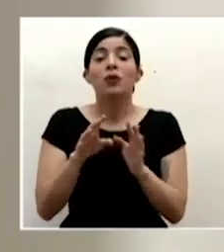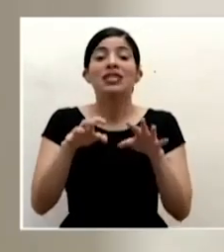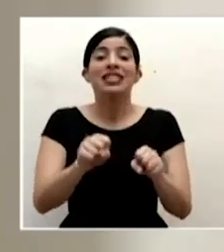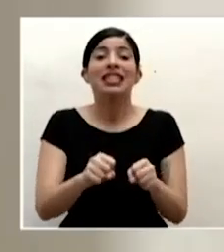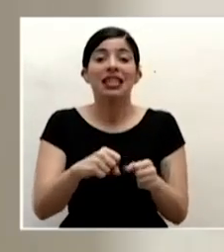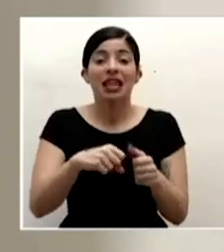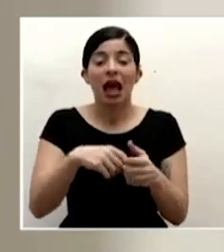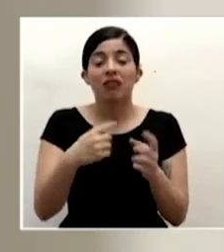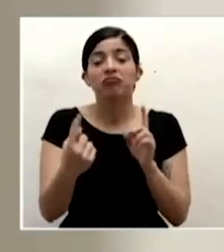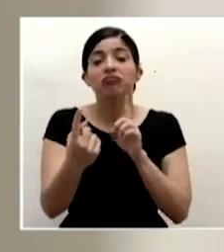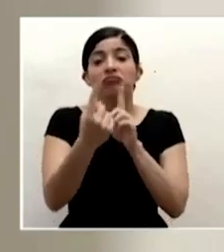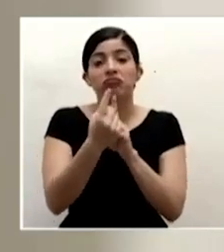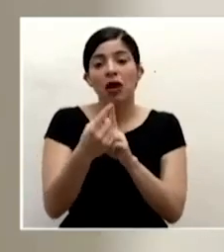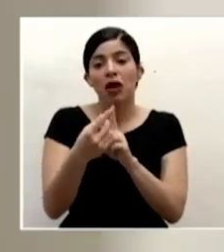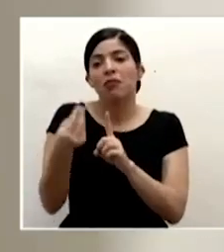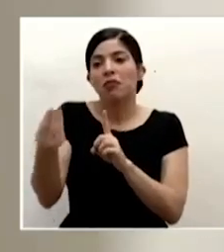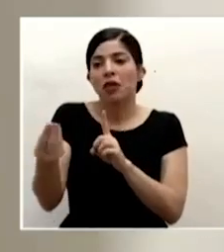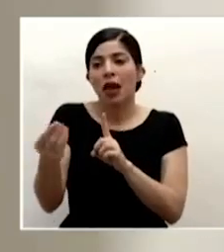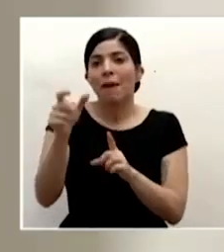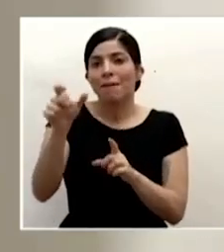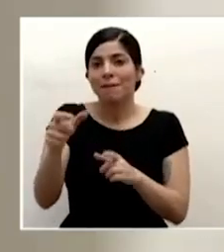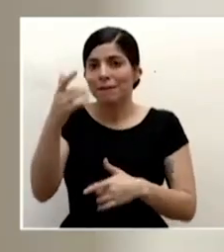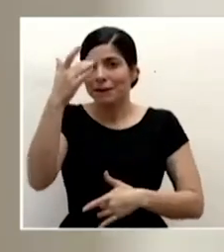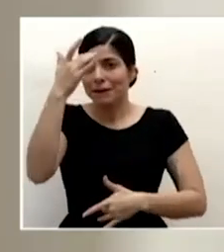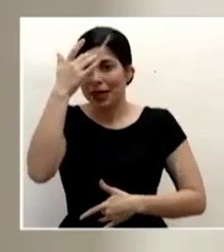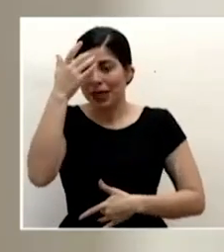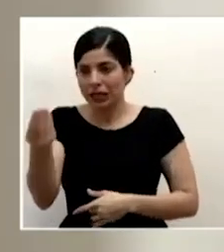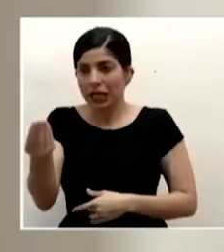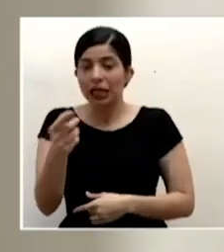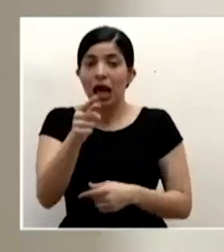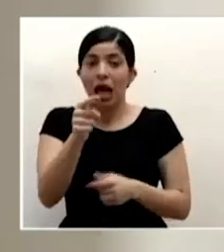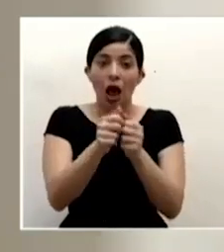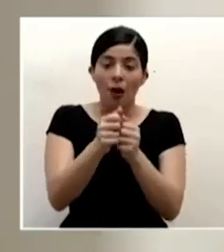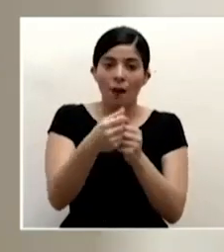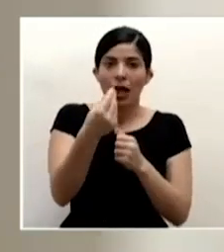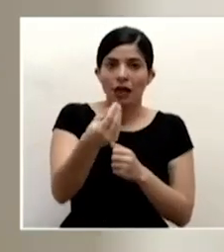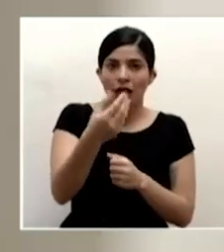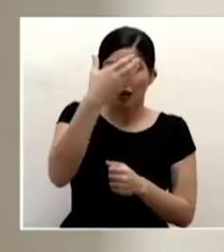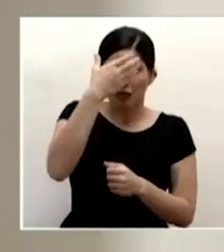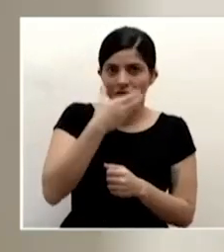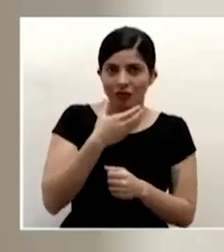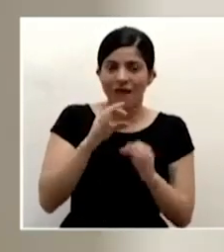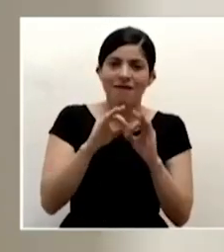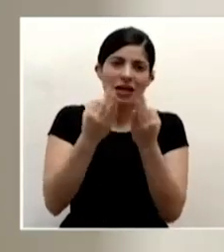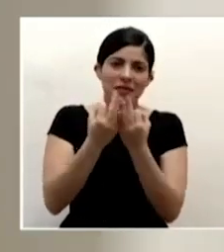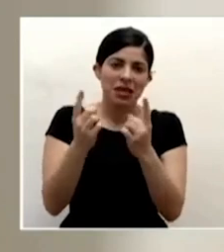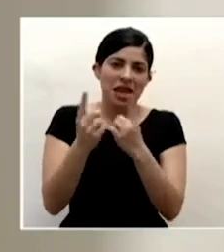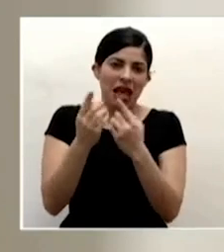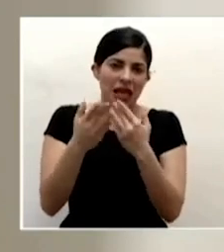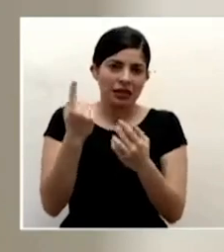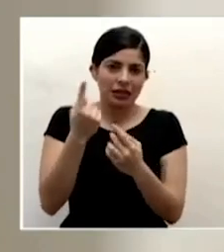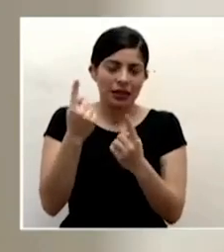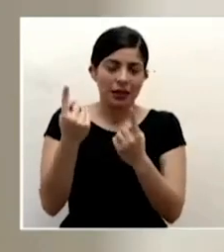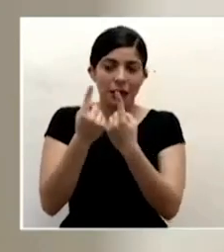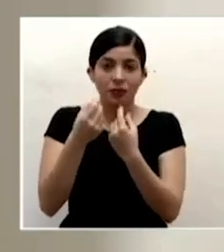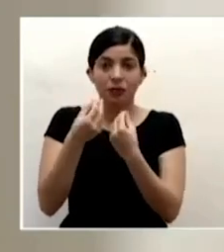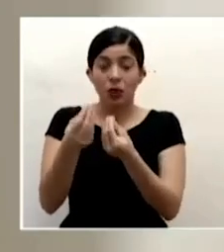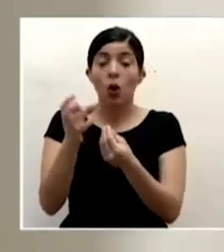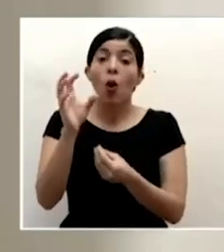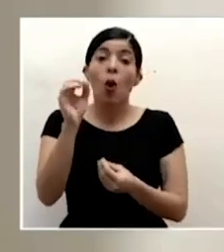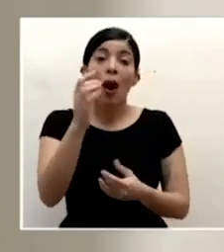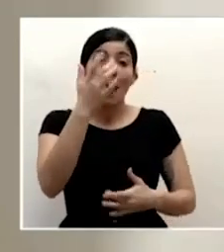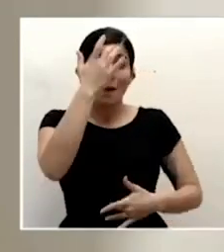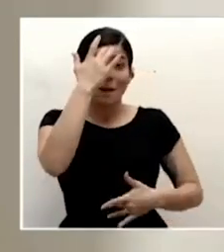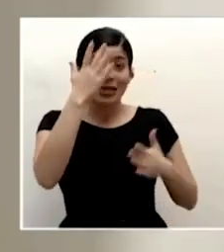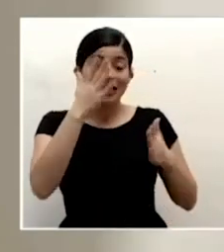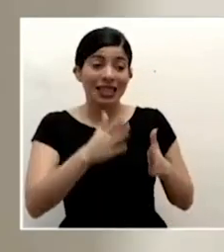una careta al paciente y a su acompañante miembro de la familia normalmente o cuando son pacientes internados